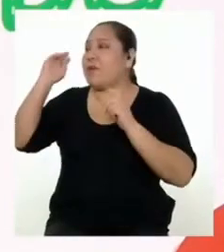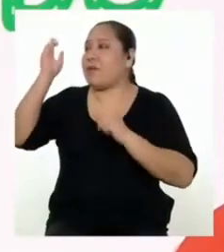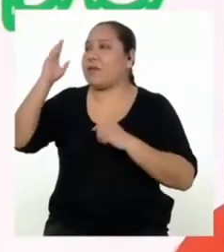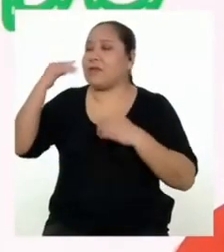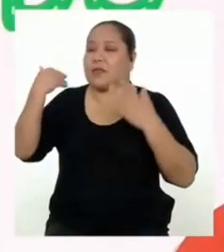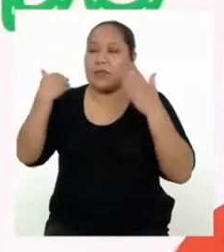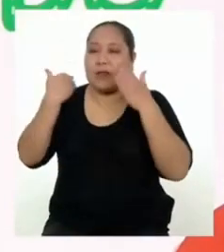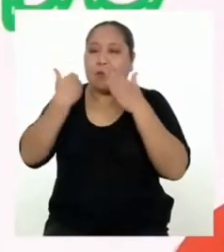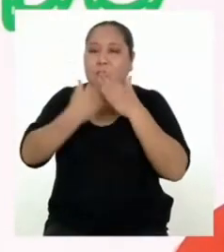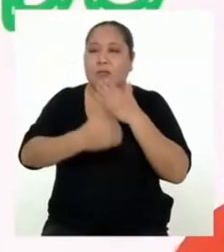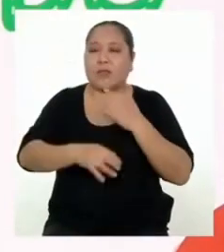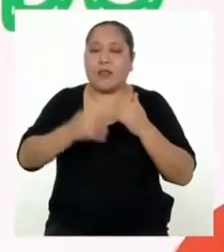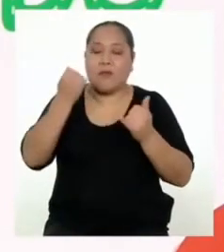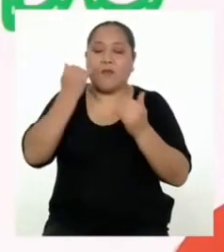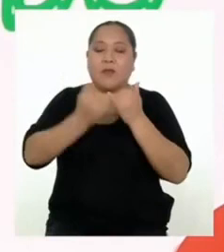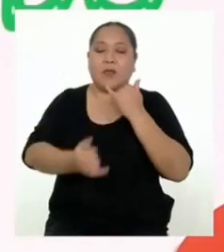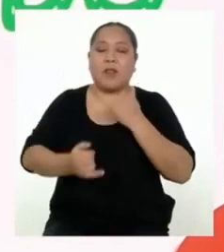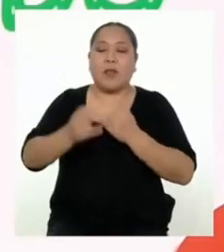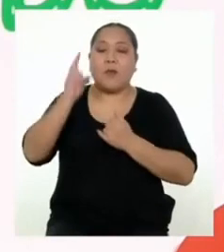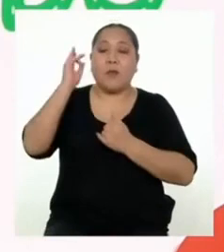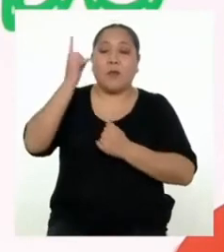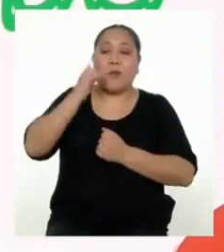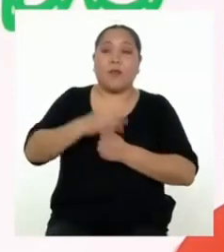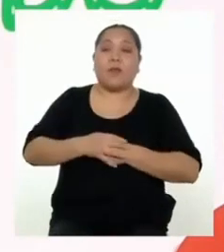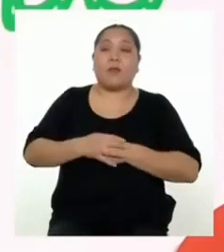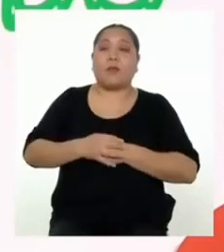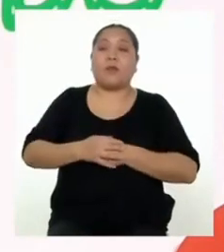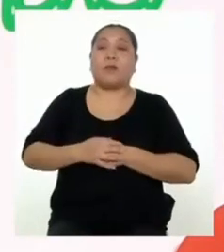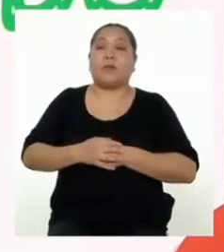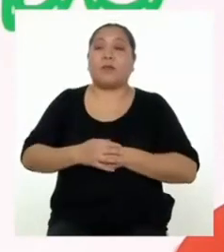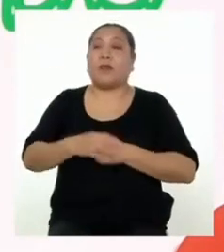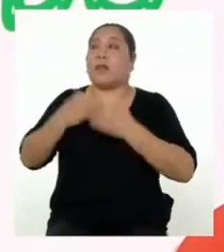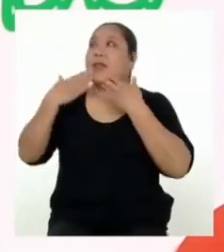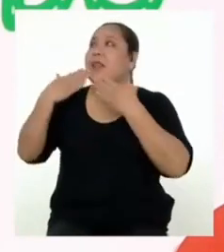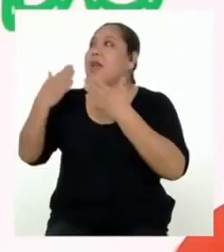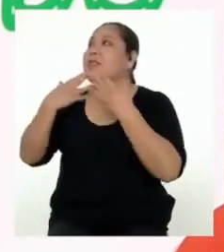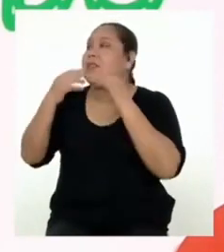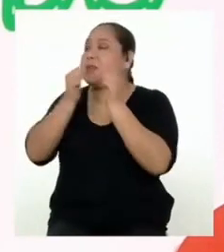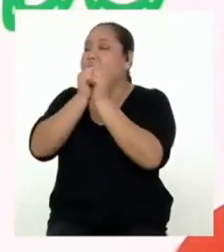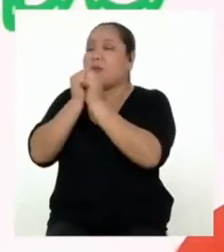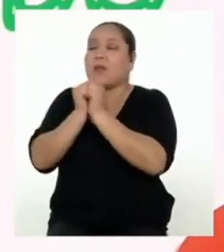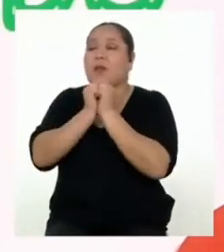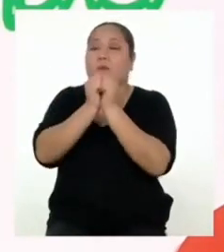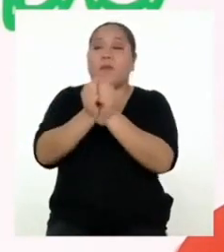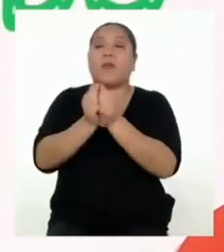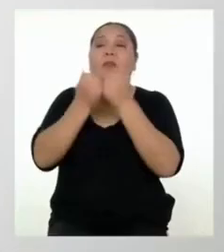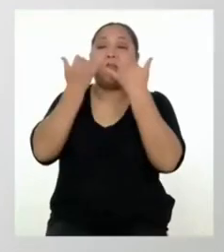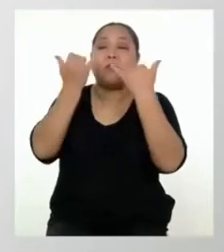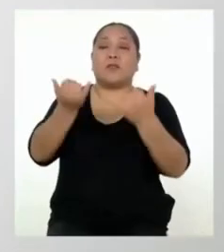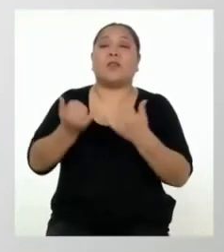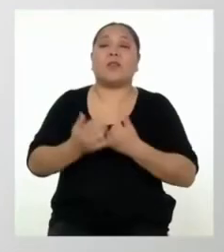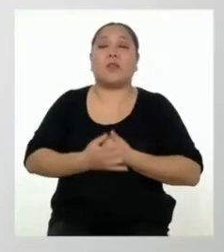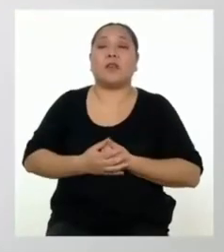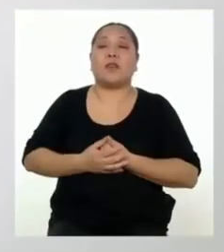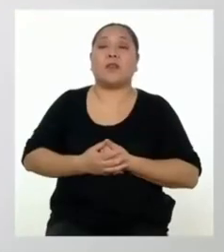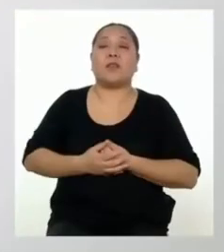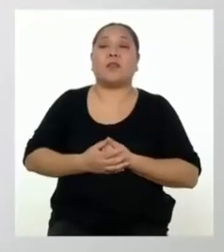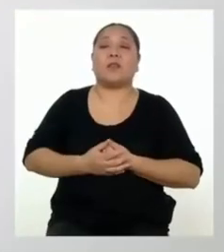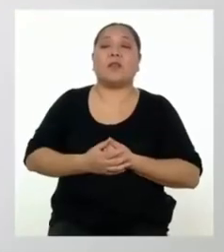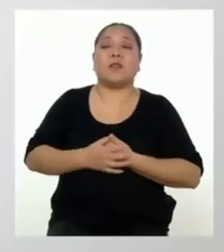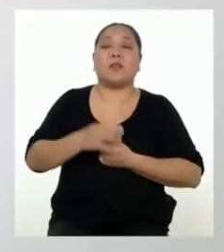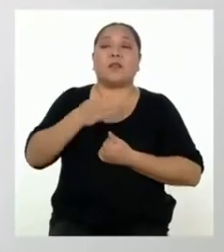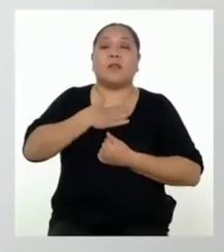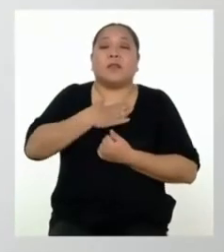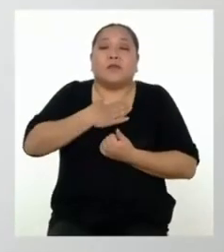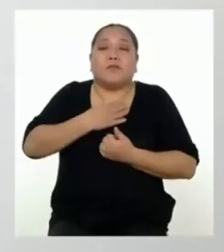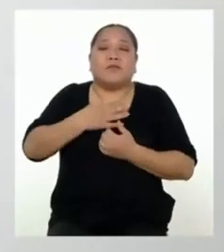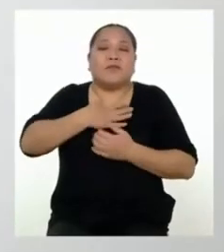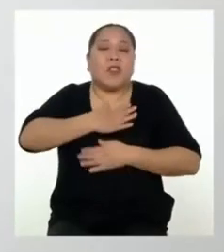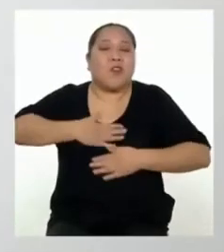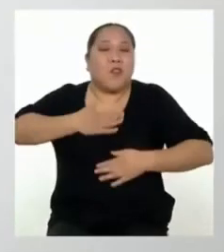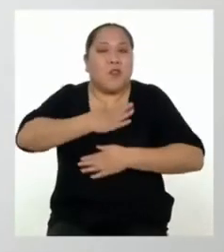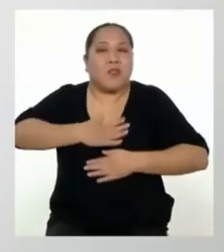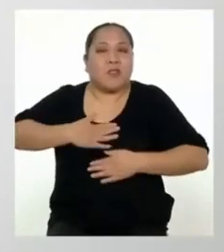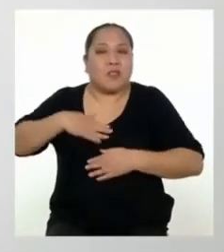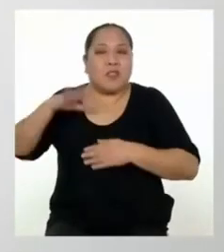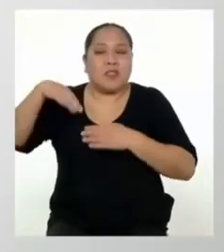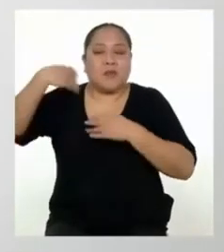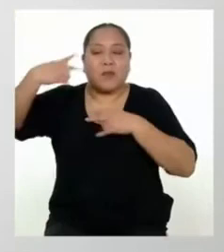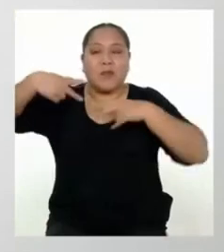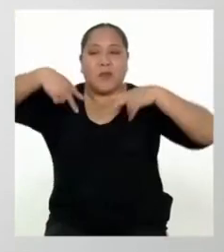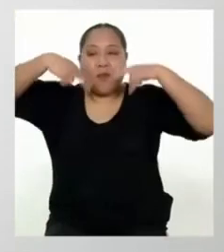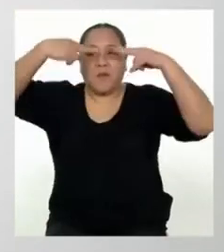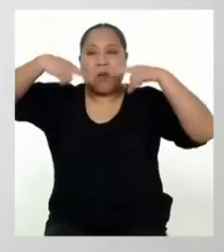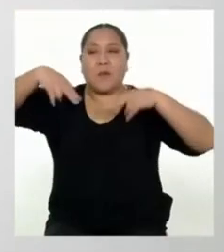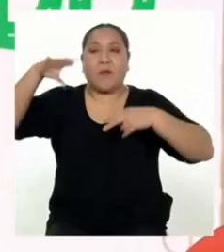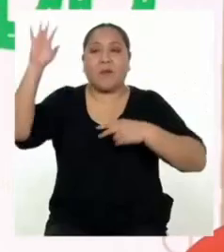Nos estamos acercando al final del programa. Mil gracias por acompañarnos el día de hoy. Siempre es un gusto. Hasta la próxima,